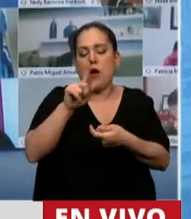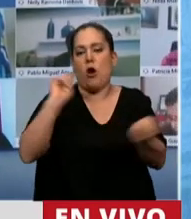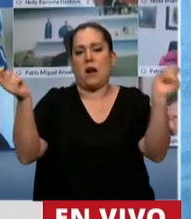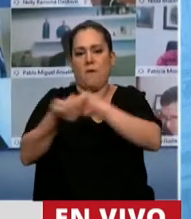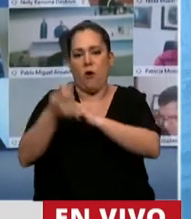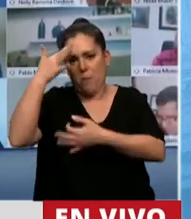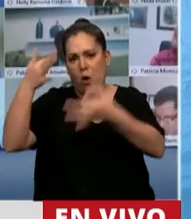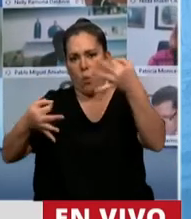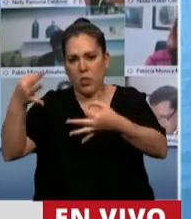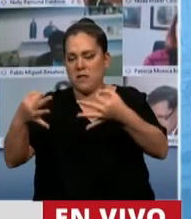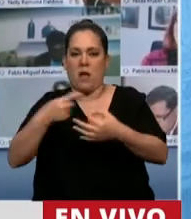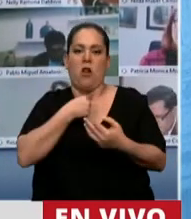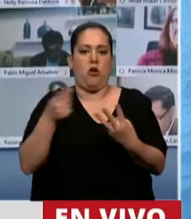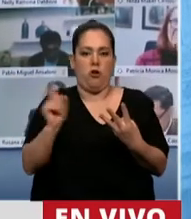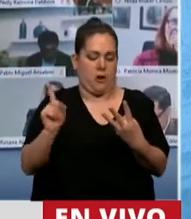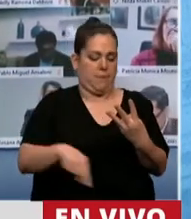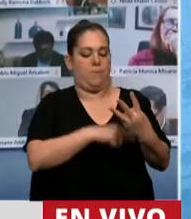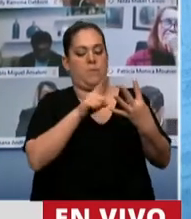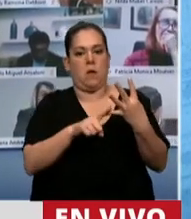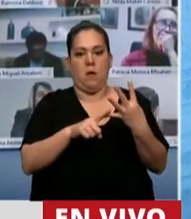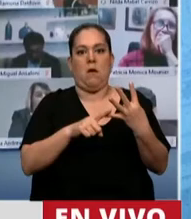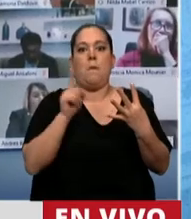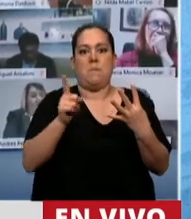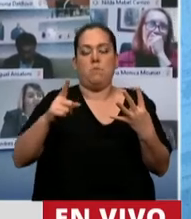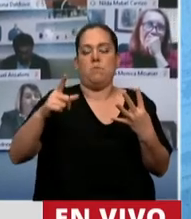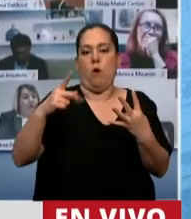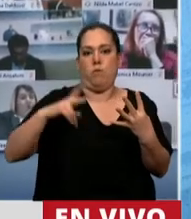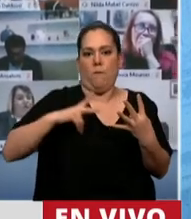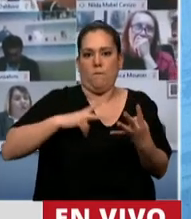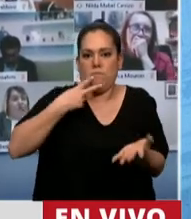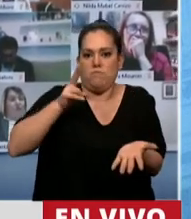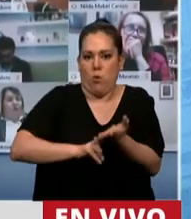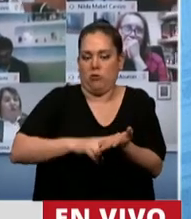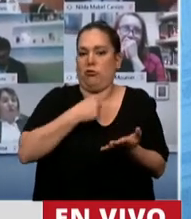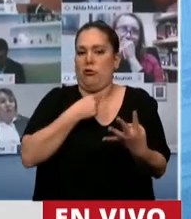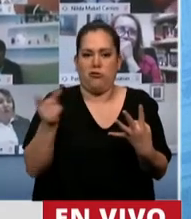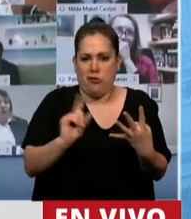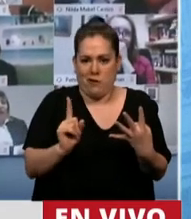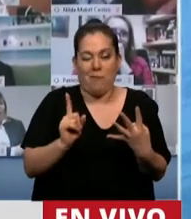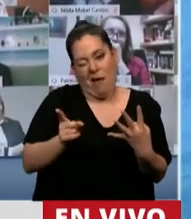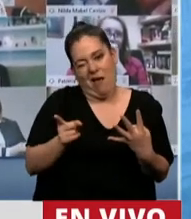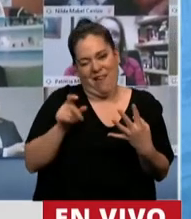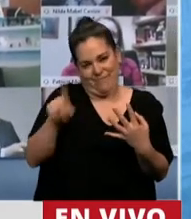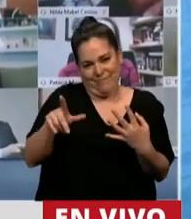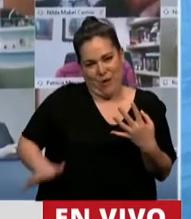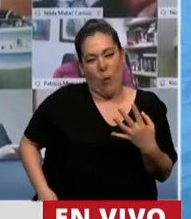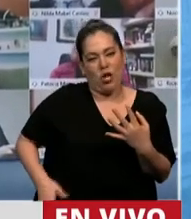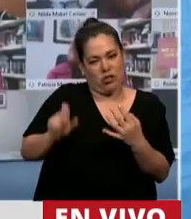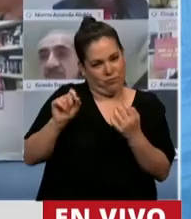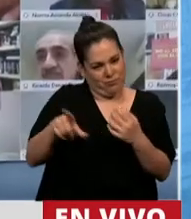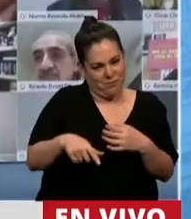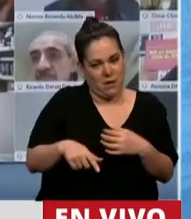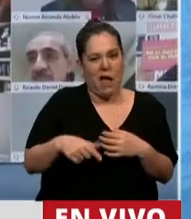extraordinario a las grandes fortunas que tocan sus bolsillos. Estamos en la sesión, pero no estamos en la sesión.